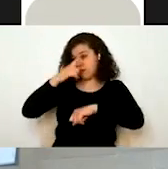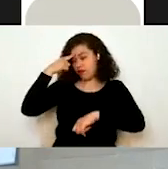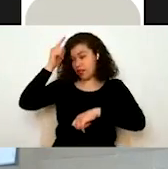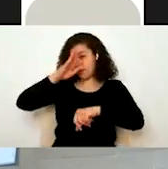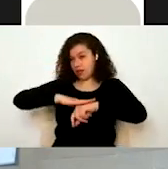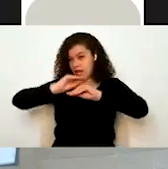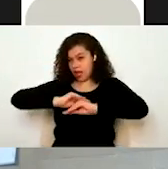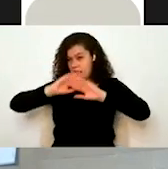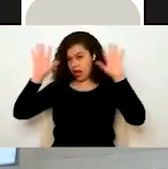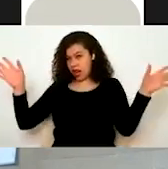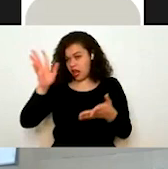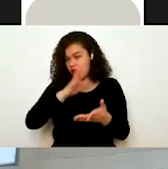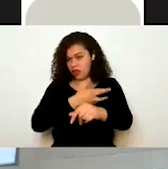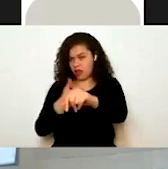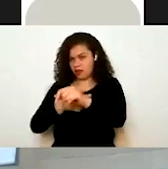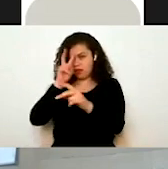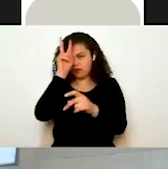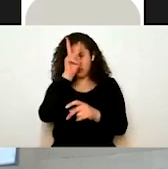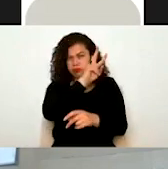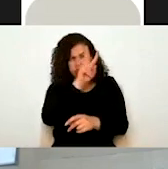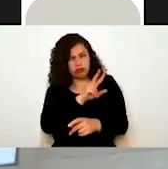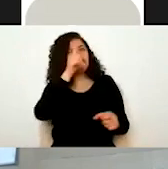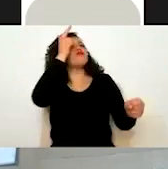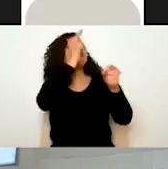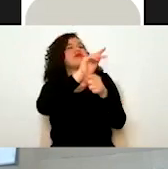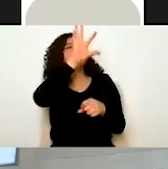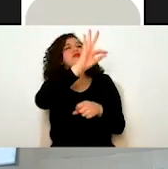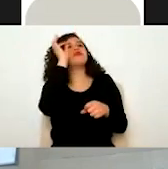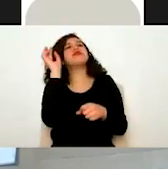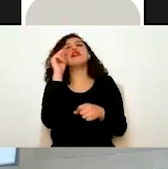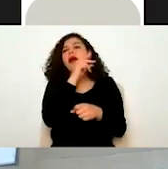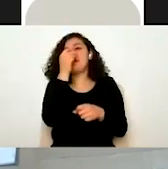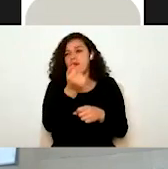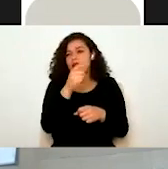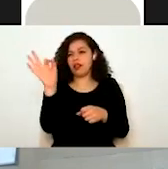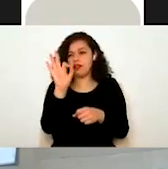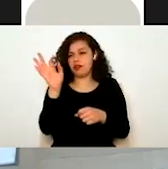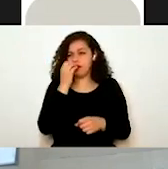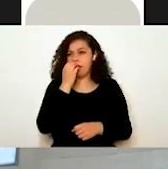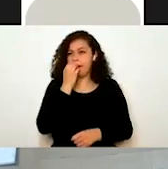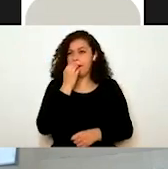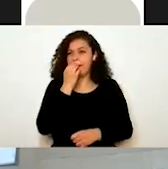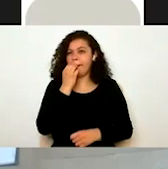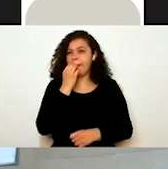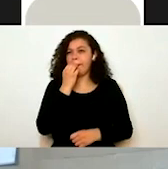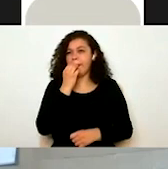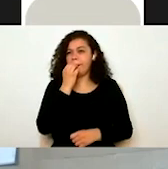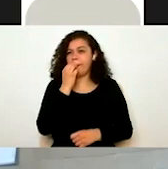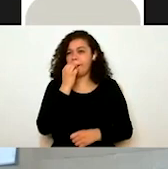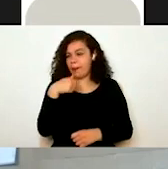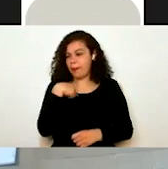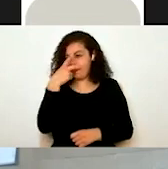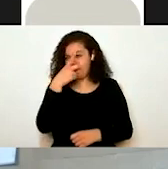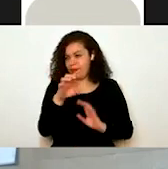ubicar el trámite, ¿no? Que esté aquí el nombre del lado derecho. Y, bueno, como les comentaba, vamos a hacer un ejemplo